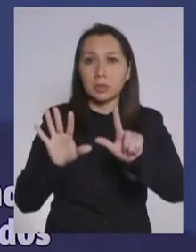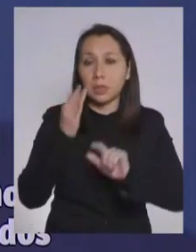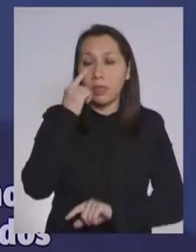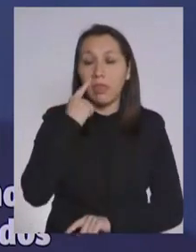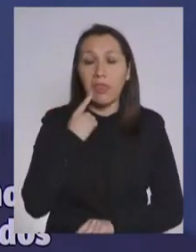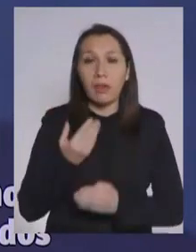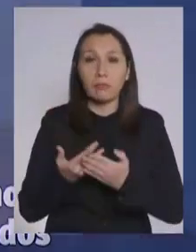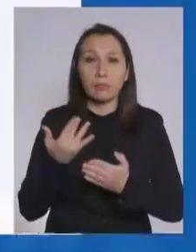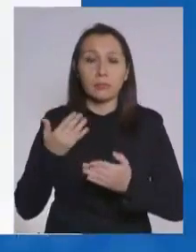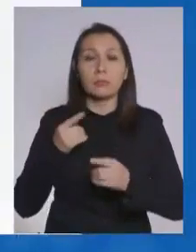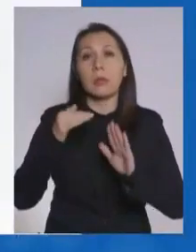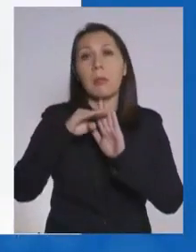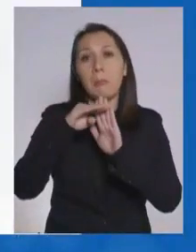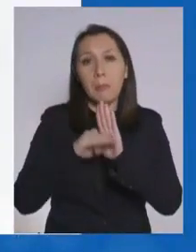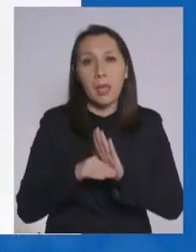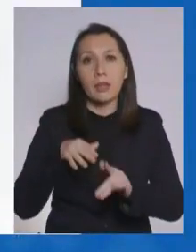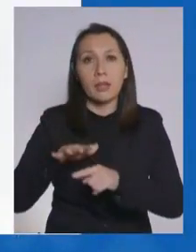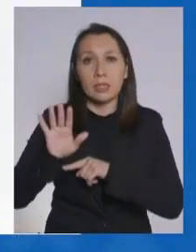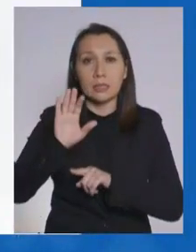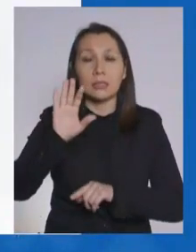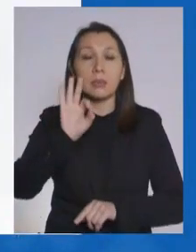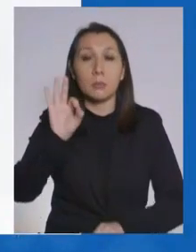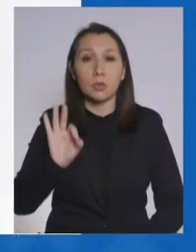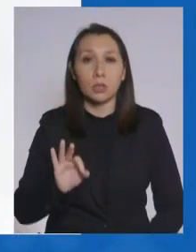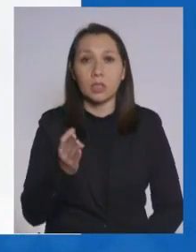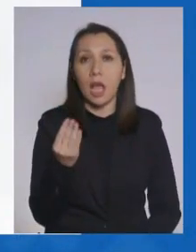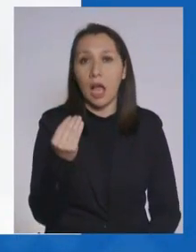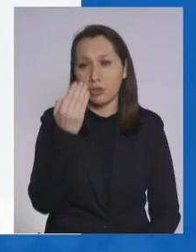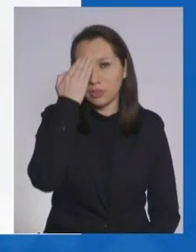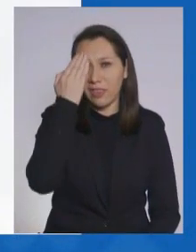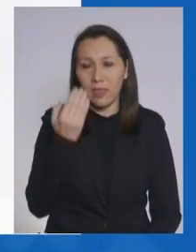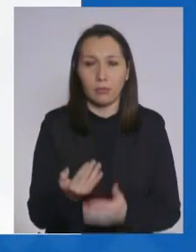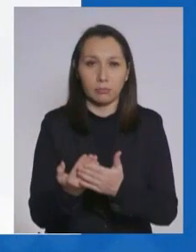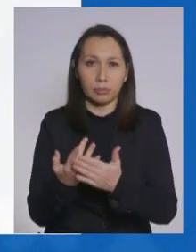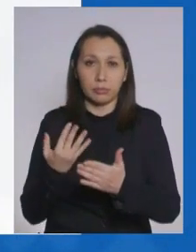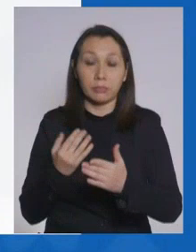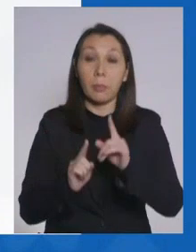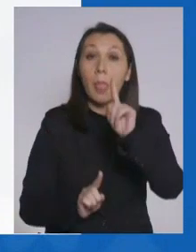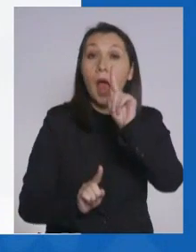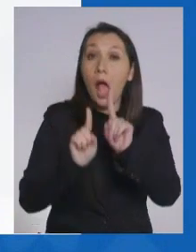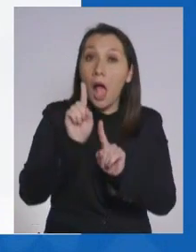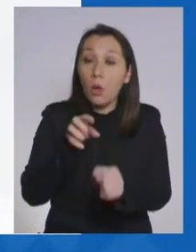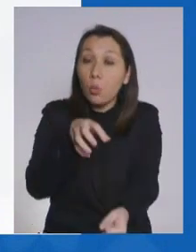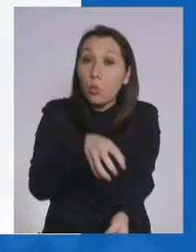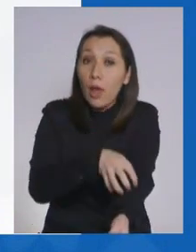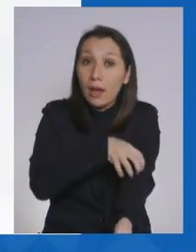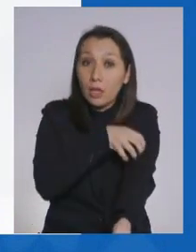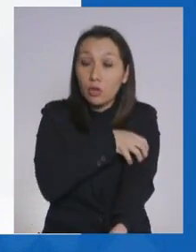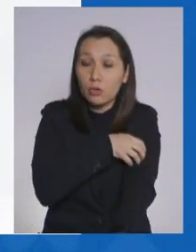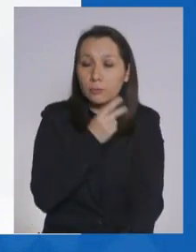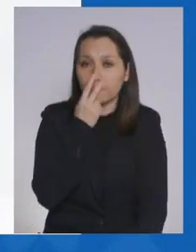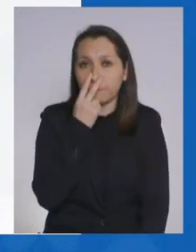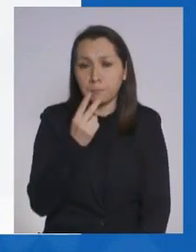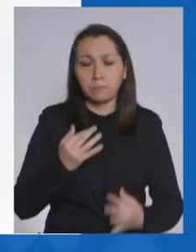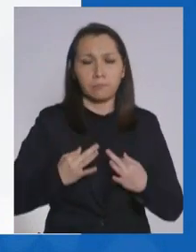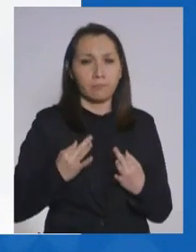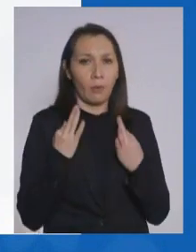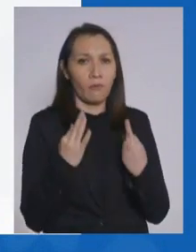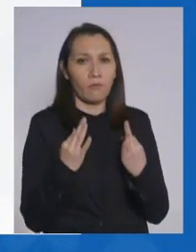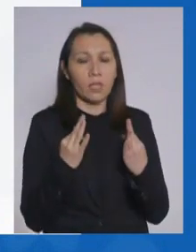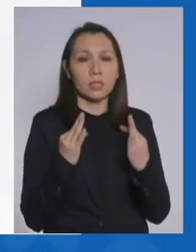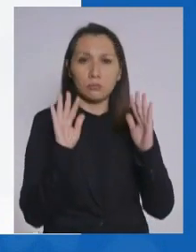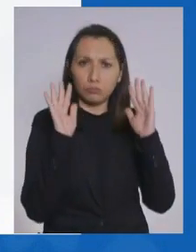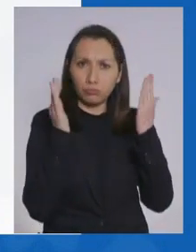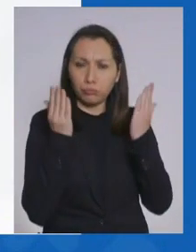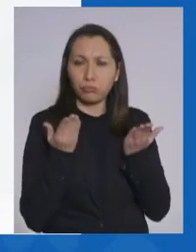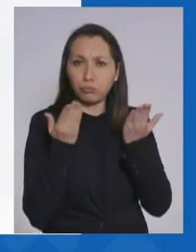y menos 15% en 14 días. Hay algunas regiones que quiero felicitar y